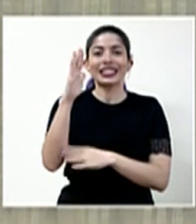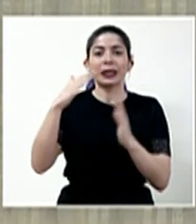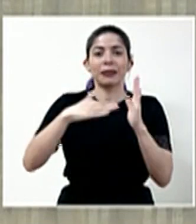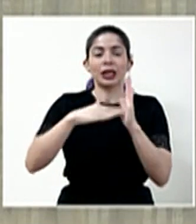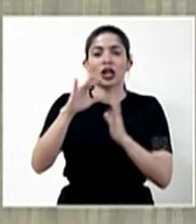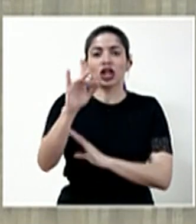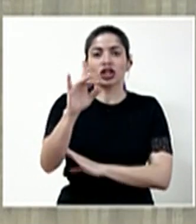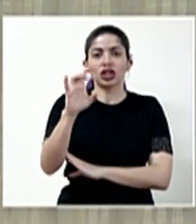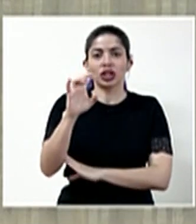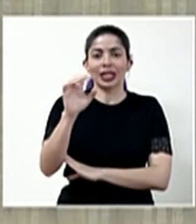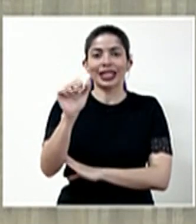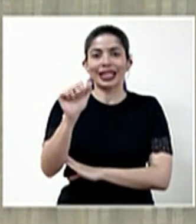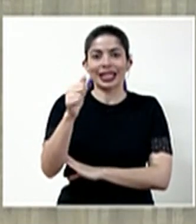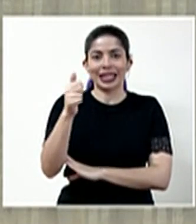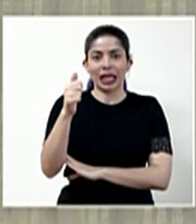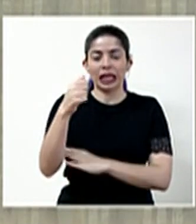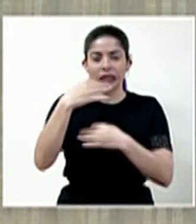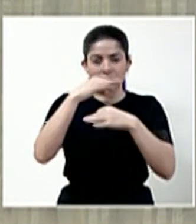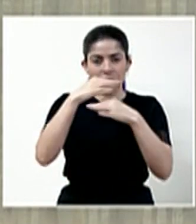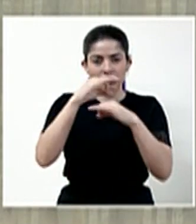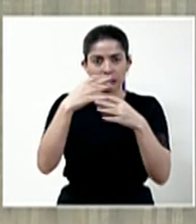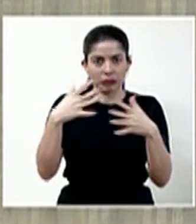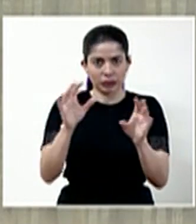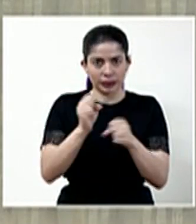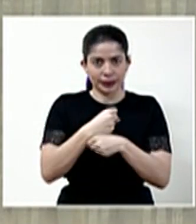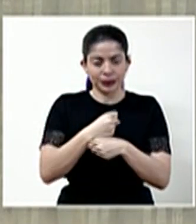,810 muestras.